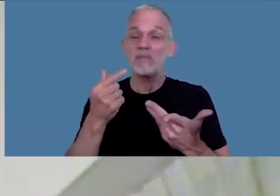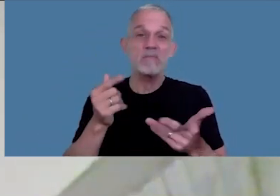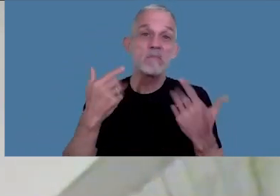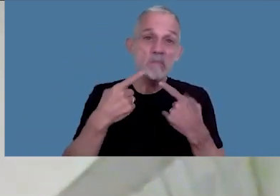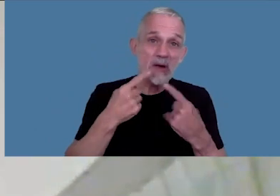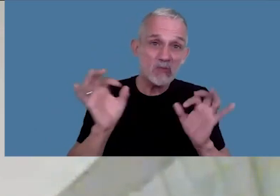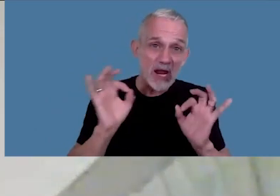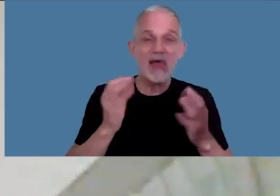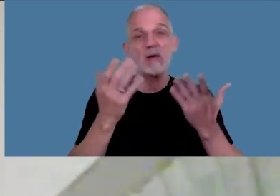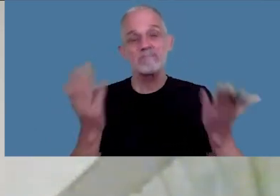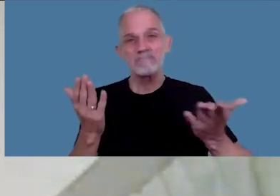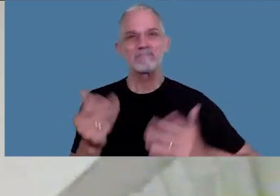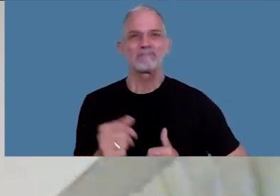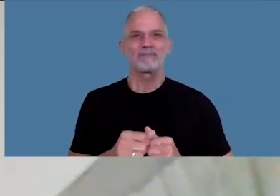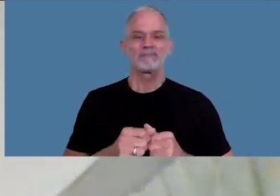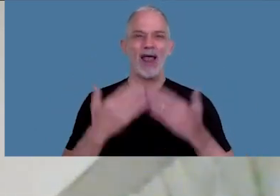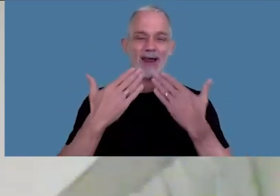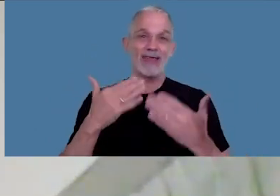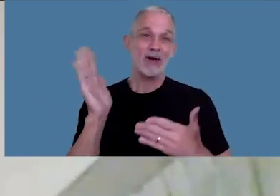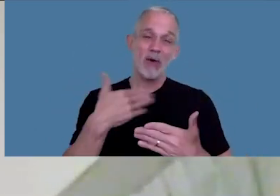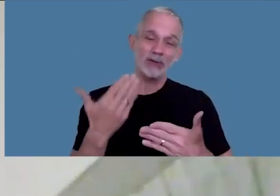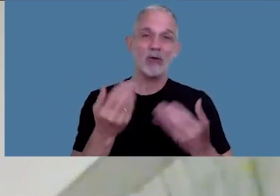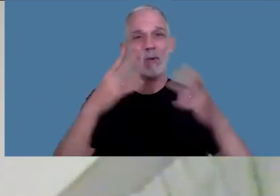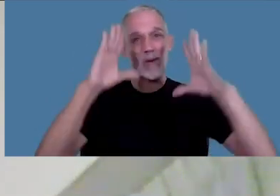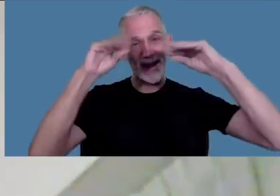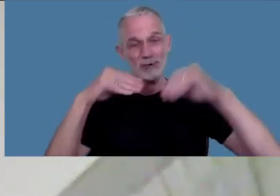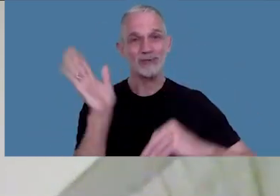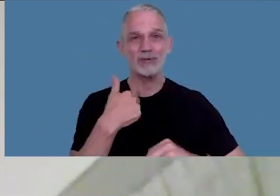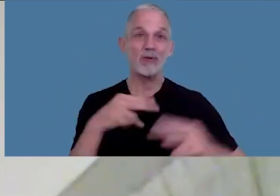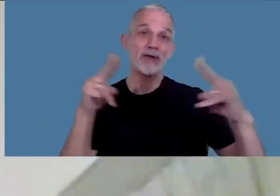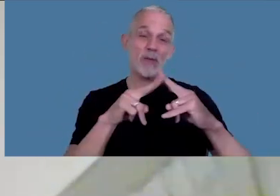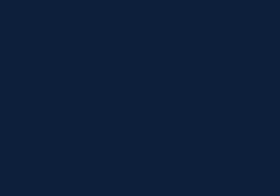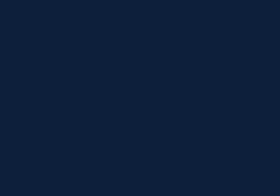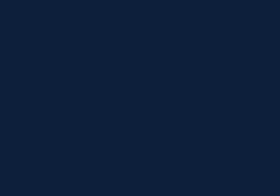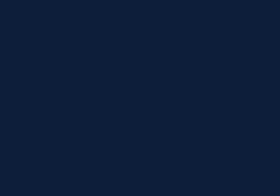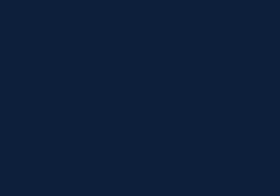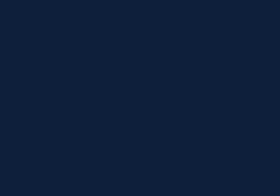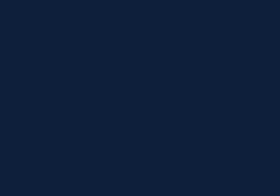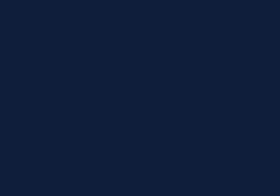preguntas les les doy las buenas noches y bueno nos vemos en la próxima edición